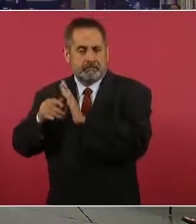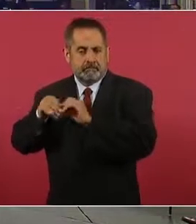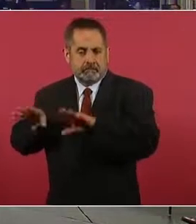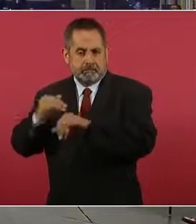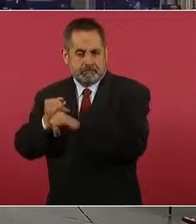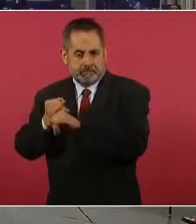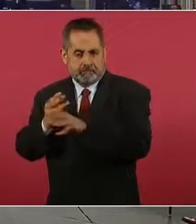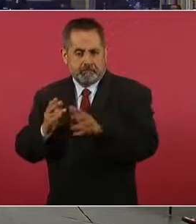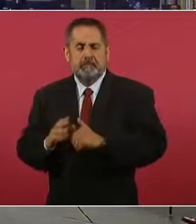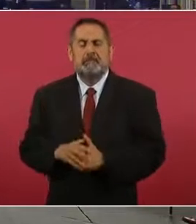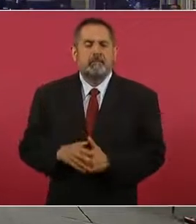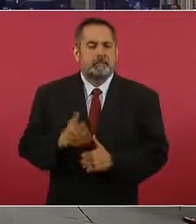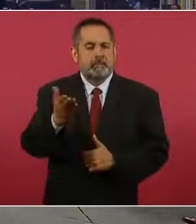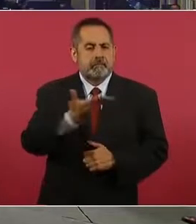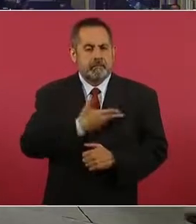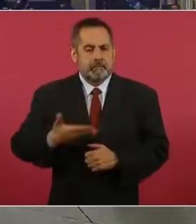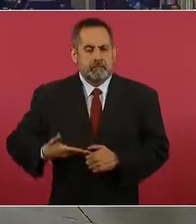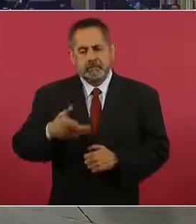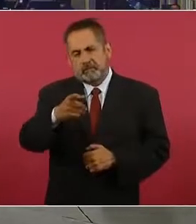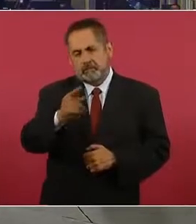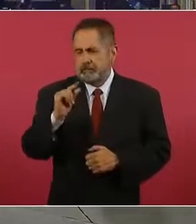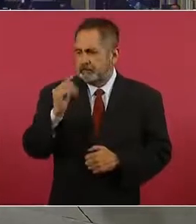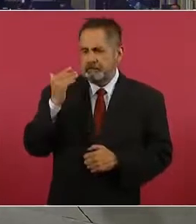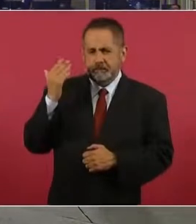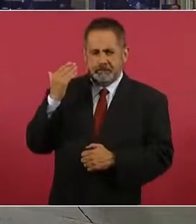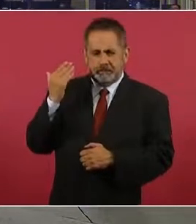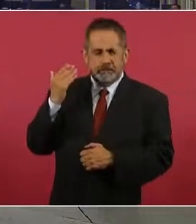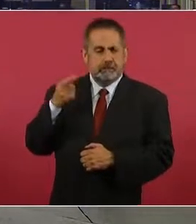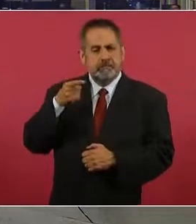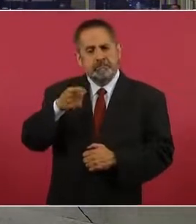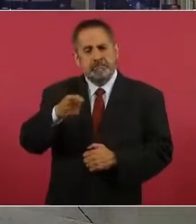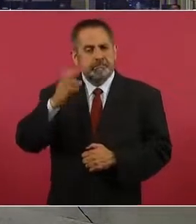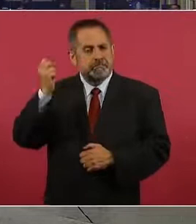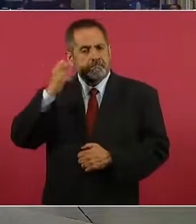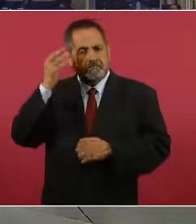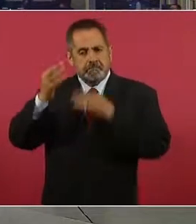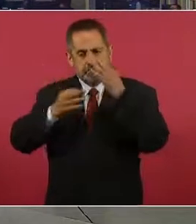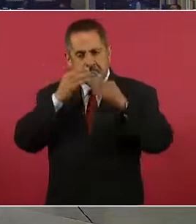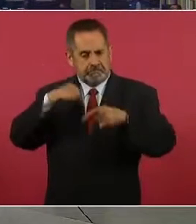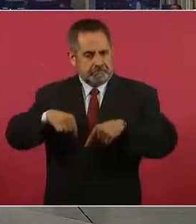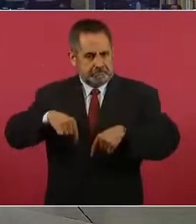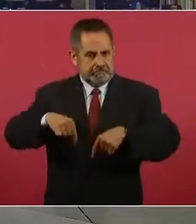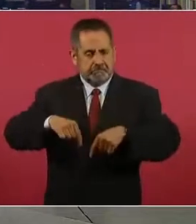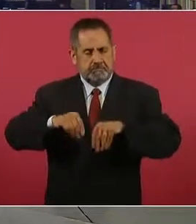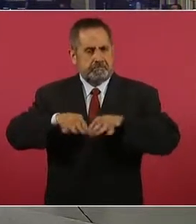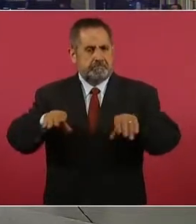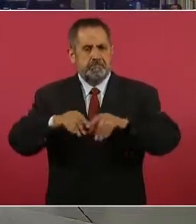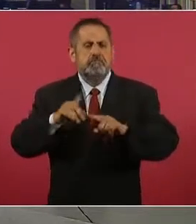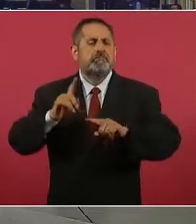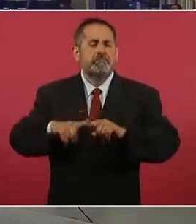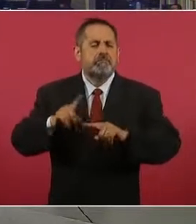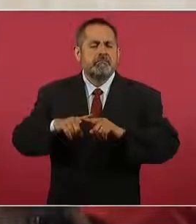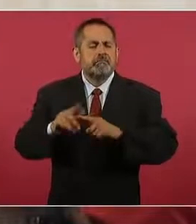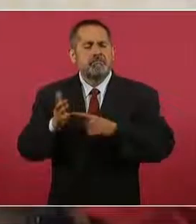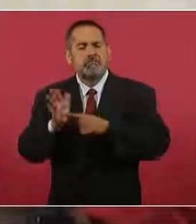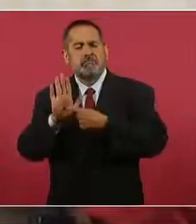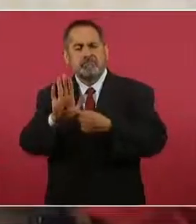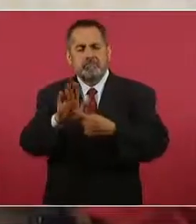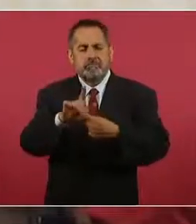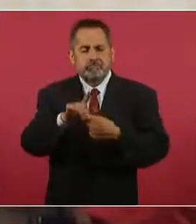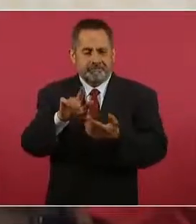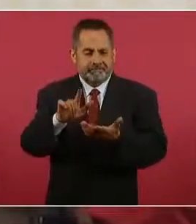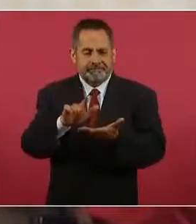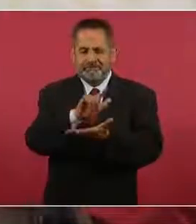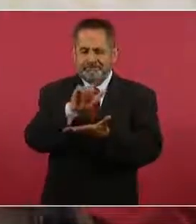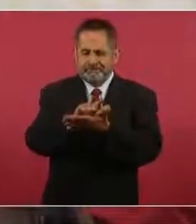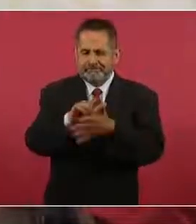digitales. Señor presidente, hace unas semanas en esta conferencia de prensa se presentó lo que es la reforma